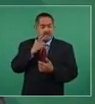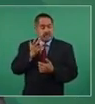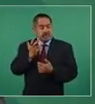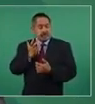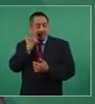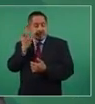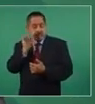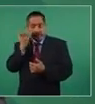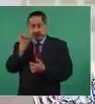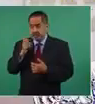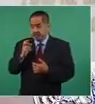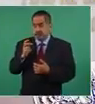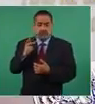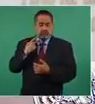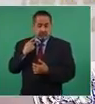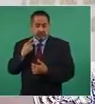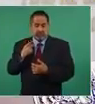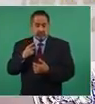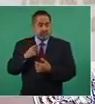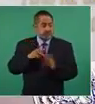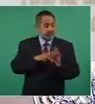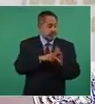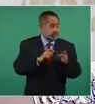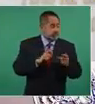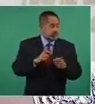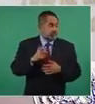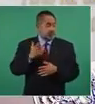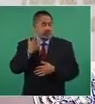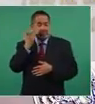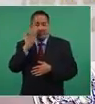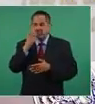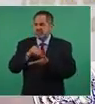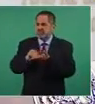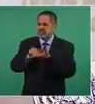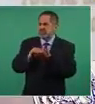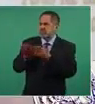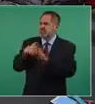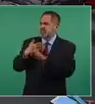para la calumnia.